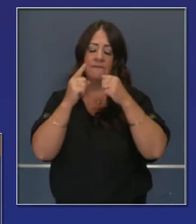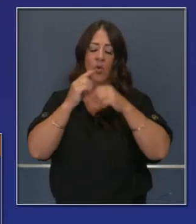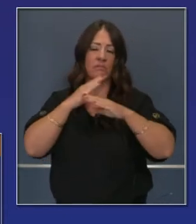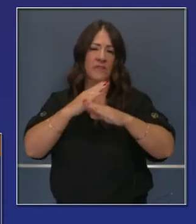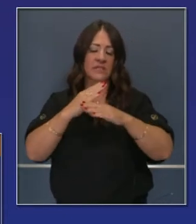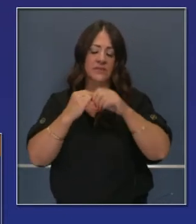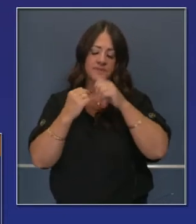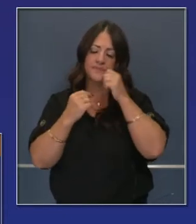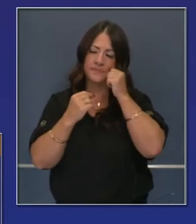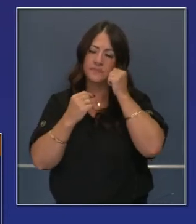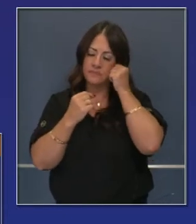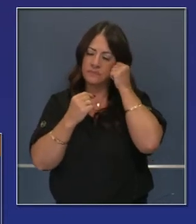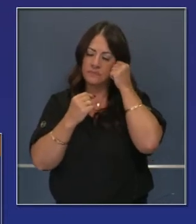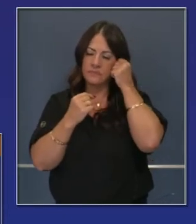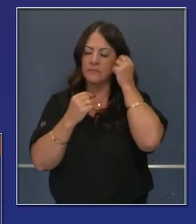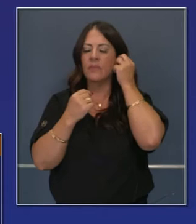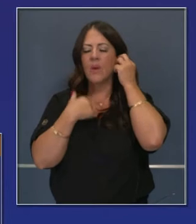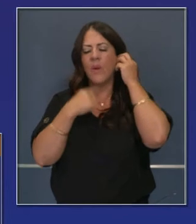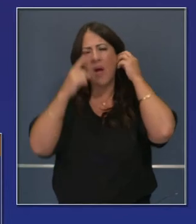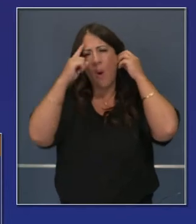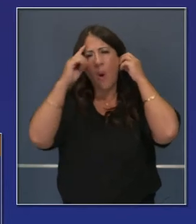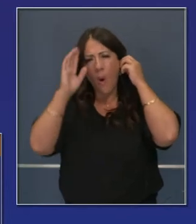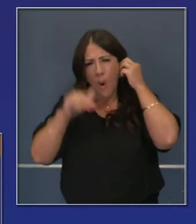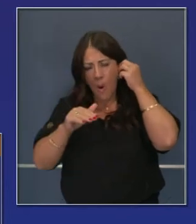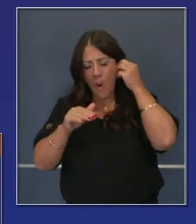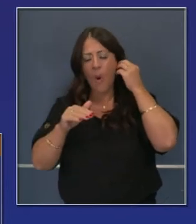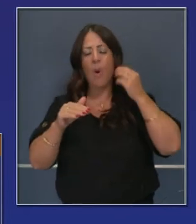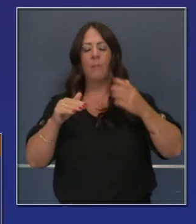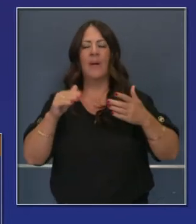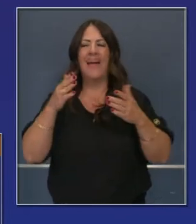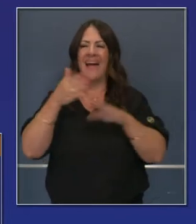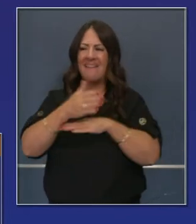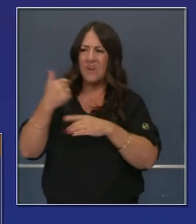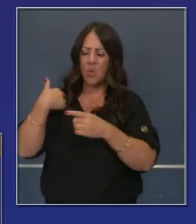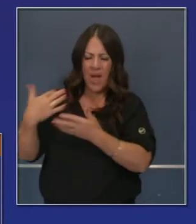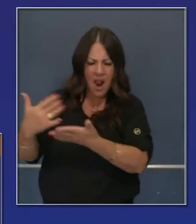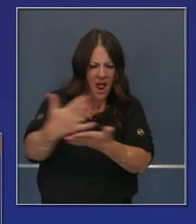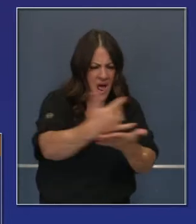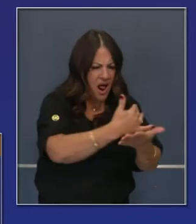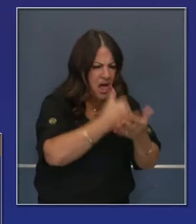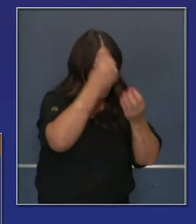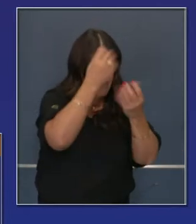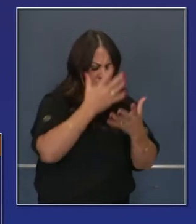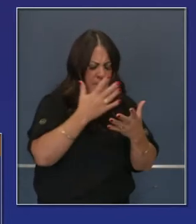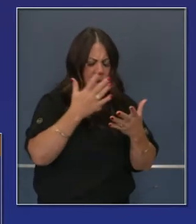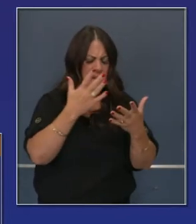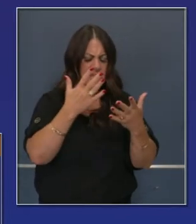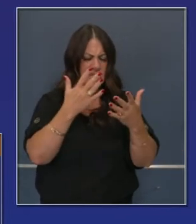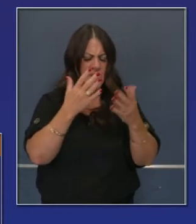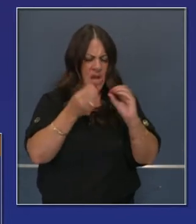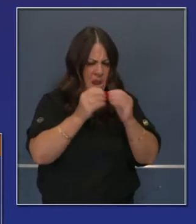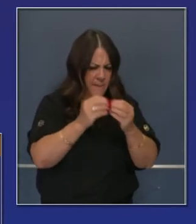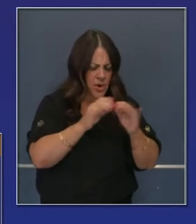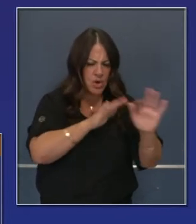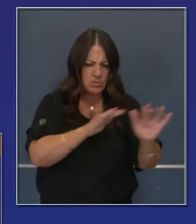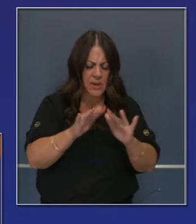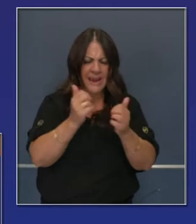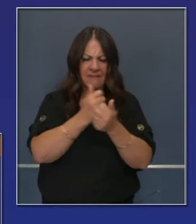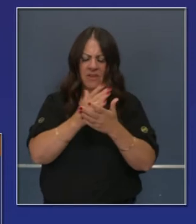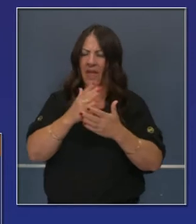una vacuna. Esperamos que eso sea así, pero basado en toda la evidencia y la data que hemos